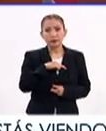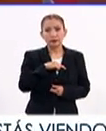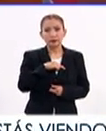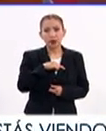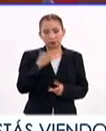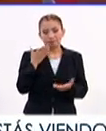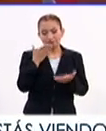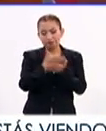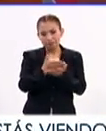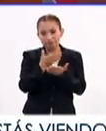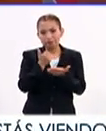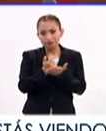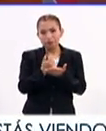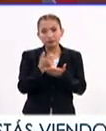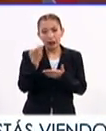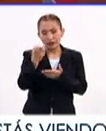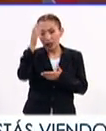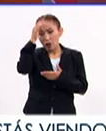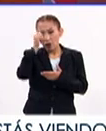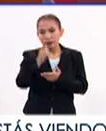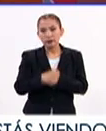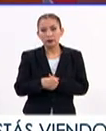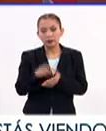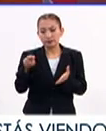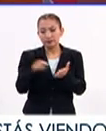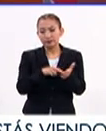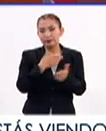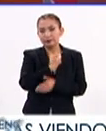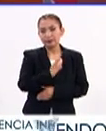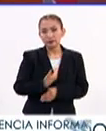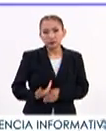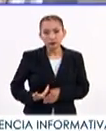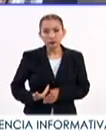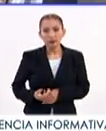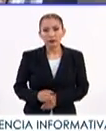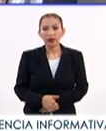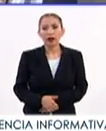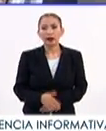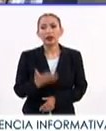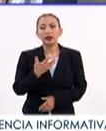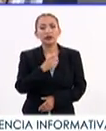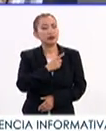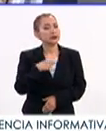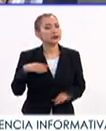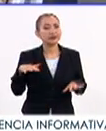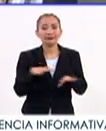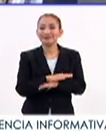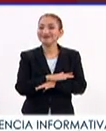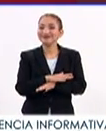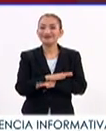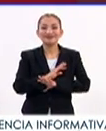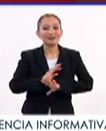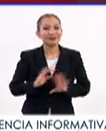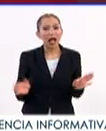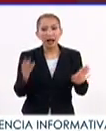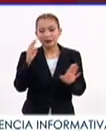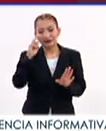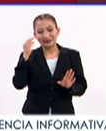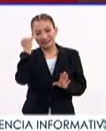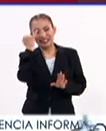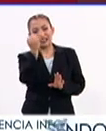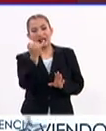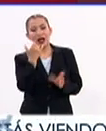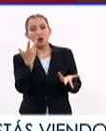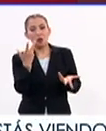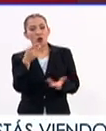inmersos ante este acuerdo firmado por el presidente. Tenemos que cambiar esa visión,